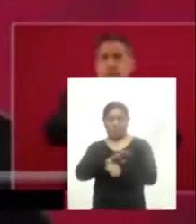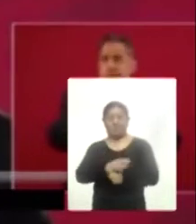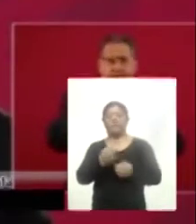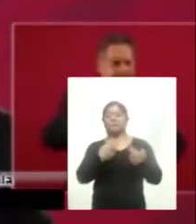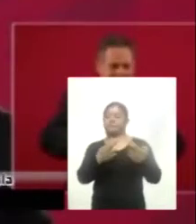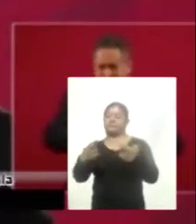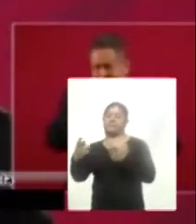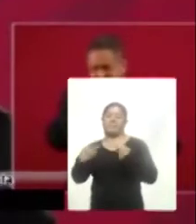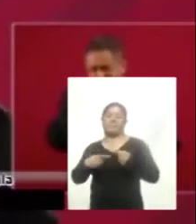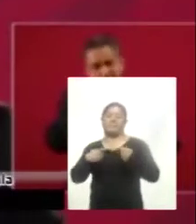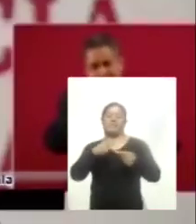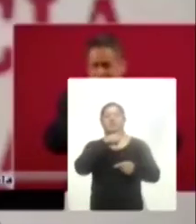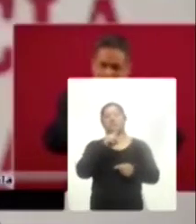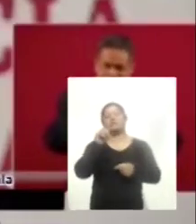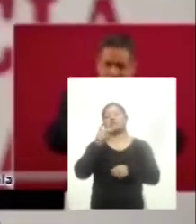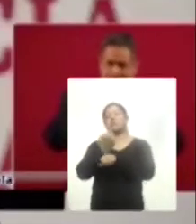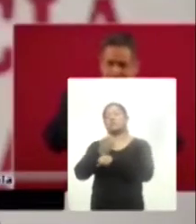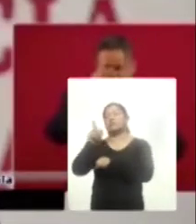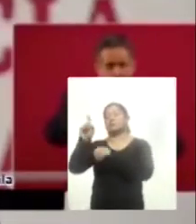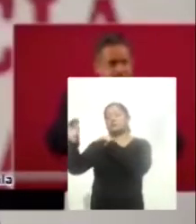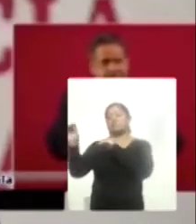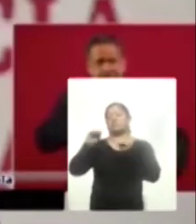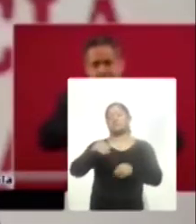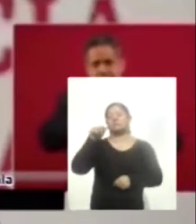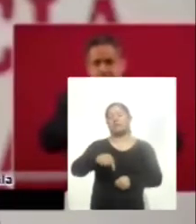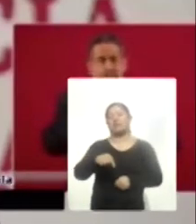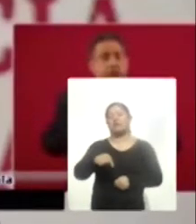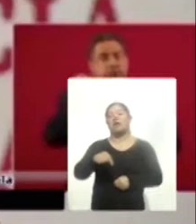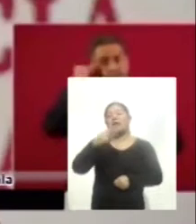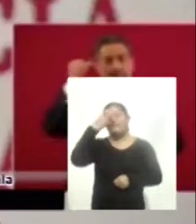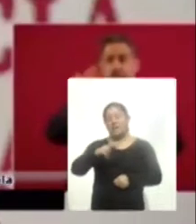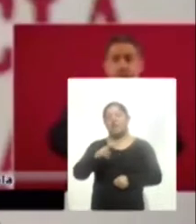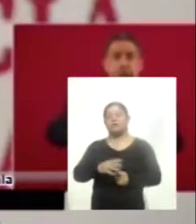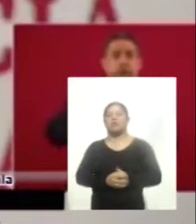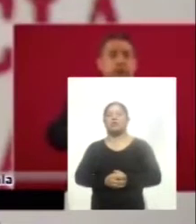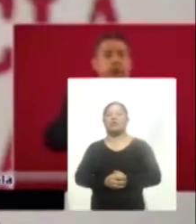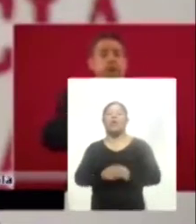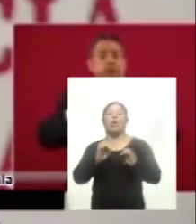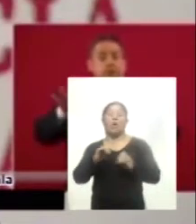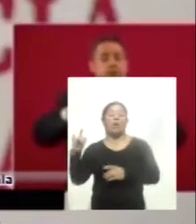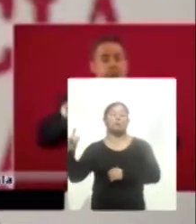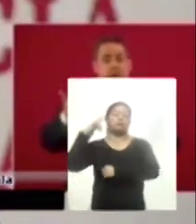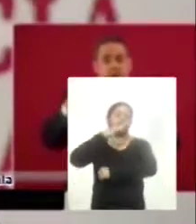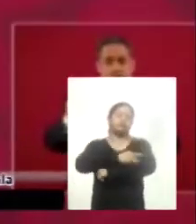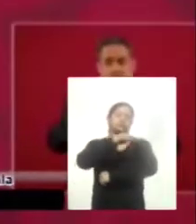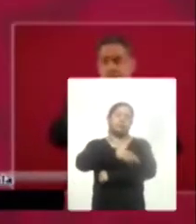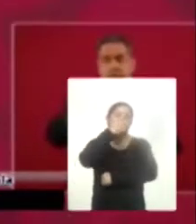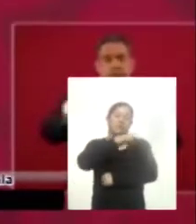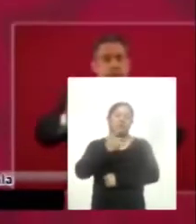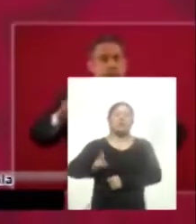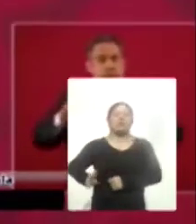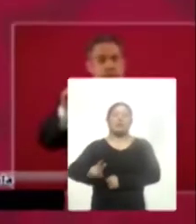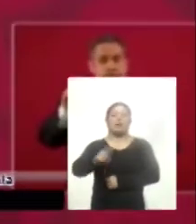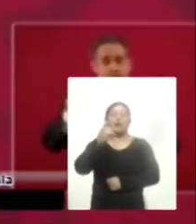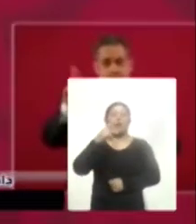migrantes mexicanos repatriados desde Estados Unidos cuando estos lleguen por la frontera norte al país o bien a los aeropuertos de la Ciudad de México, Guadalajara y Villahermosa,